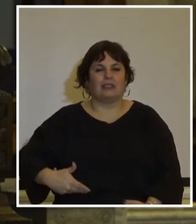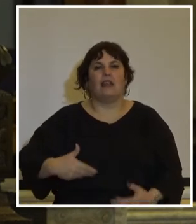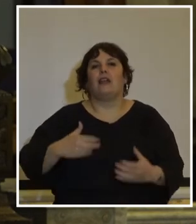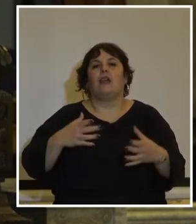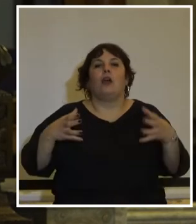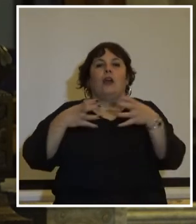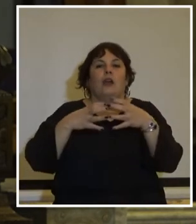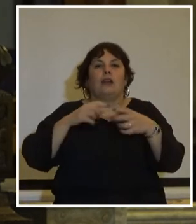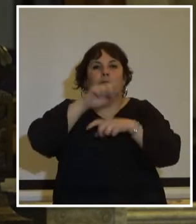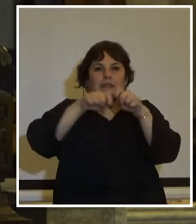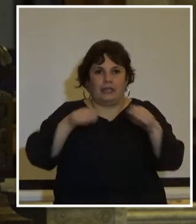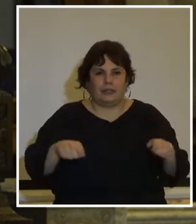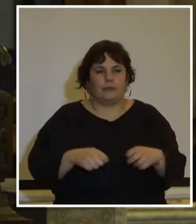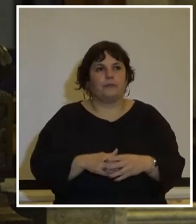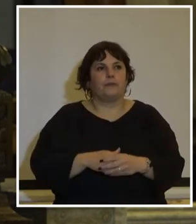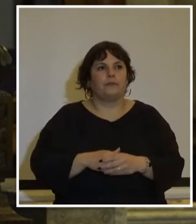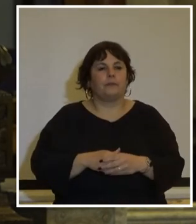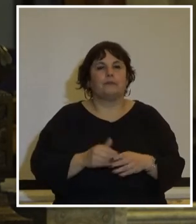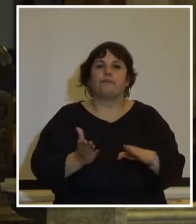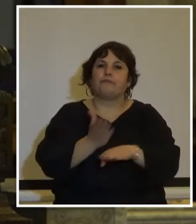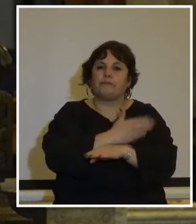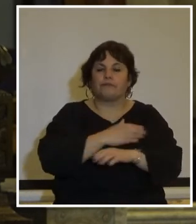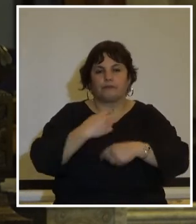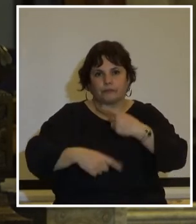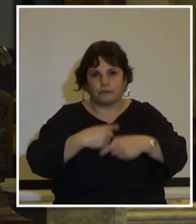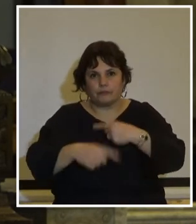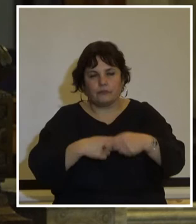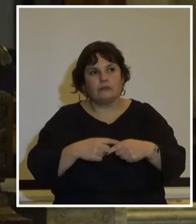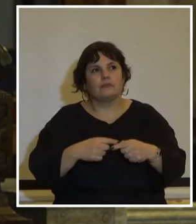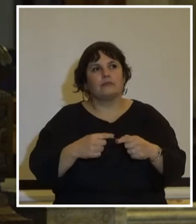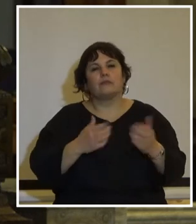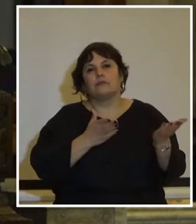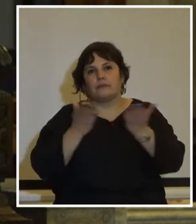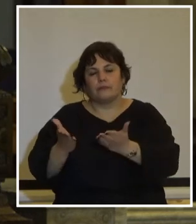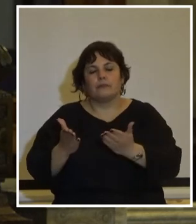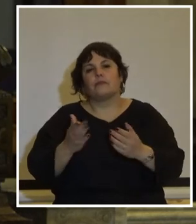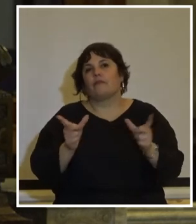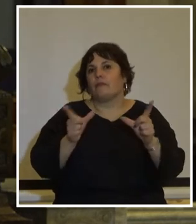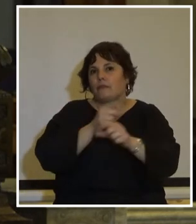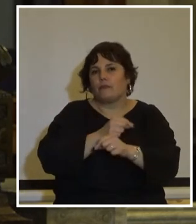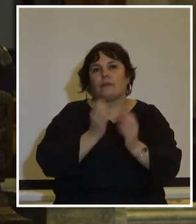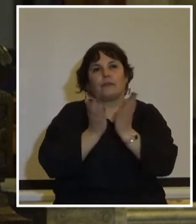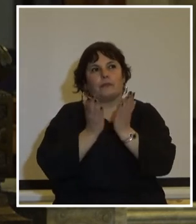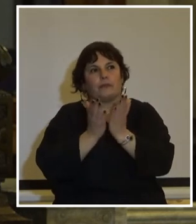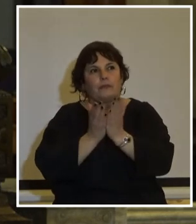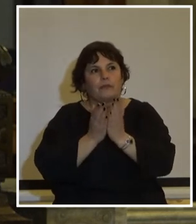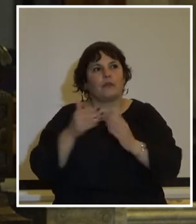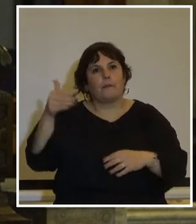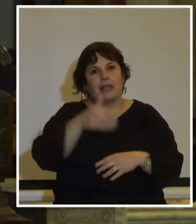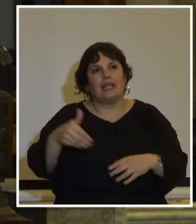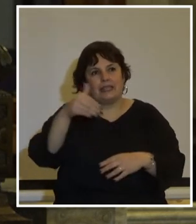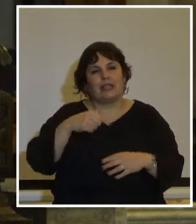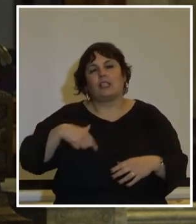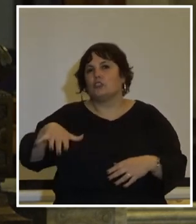central obrera PICNT y antes de continuar enseguida le vamos a dar la palabra a Julieta Sierra estudiante y militante